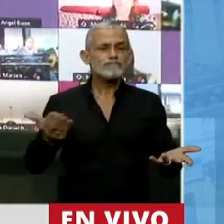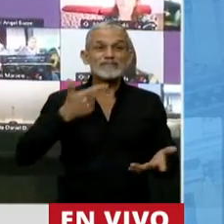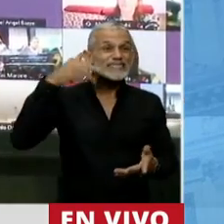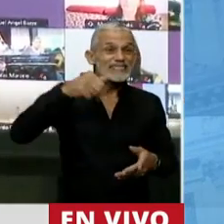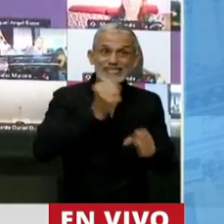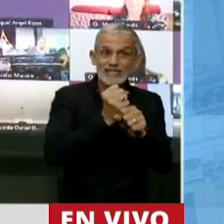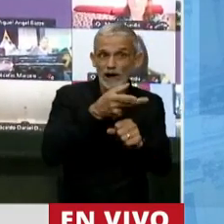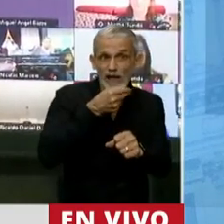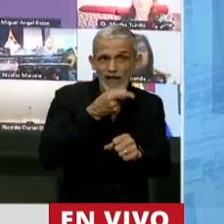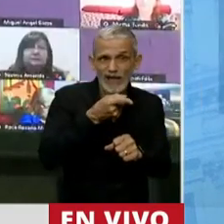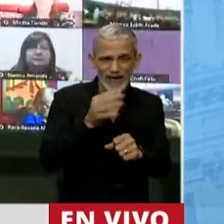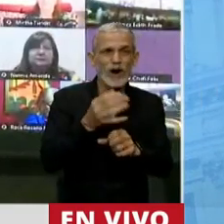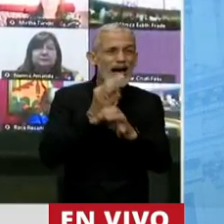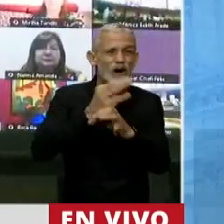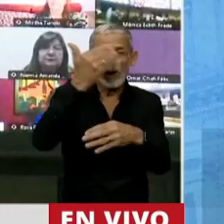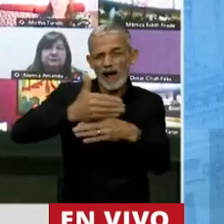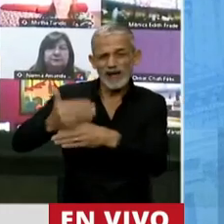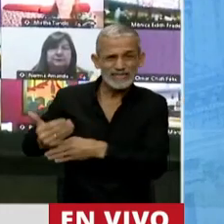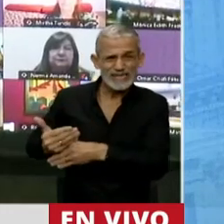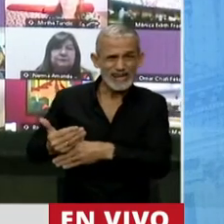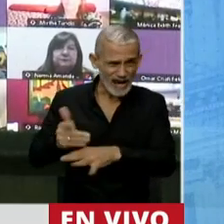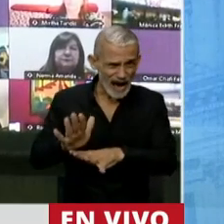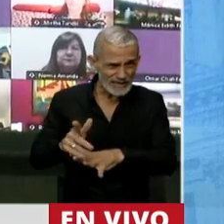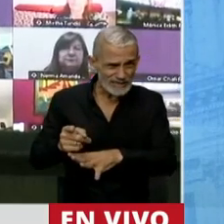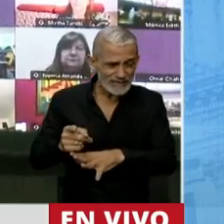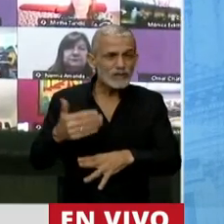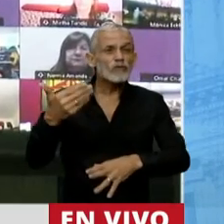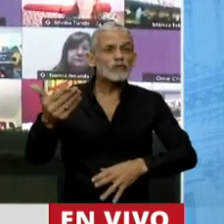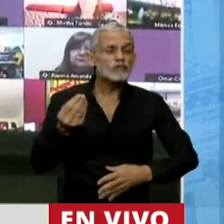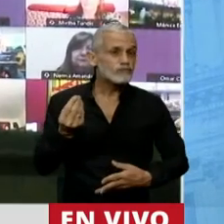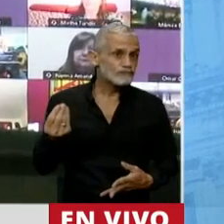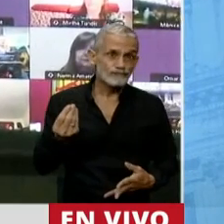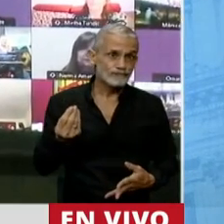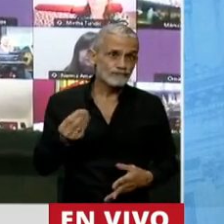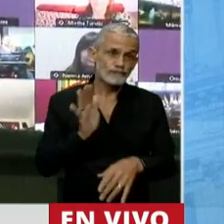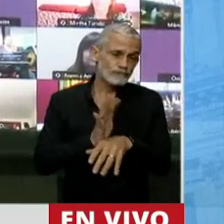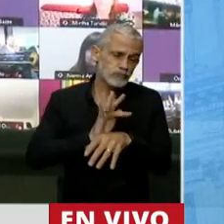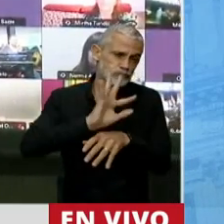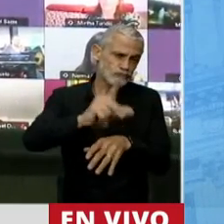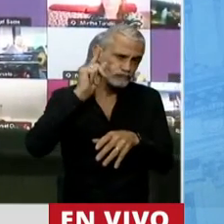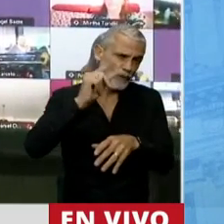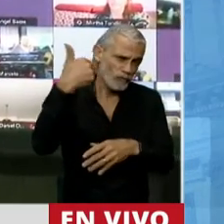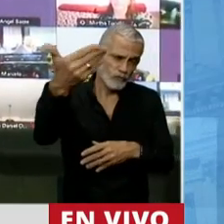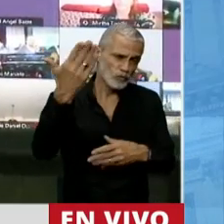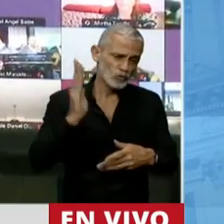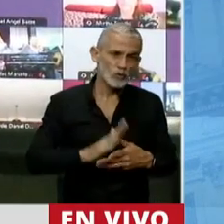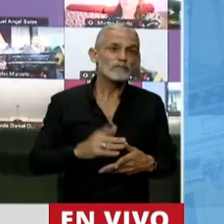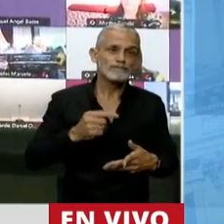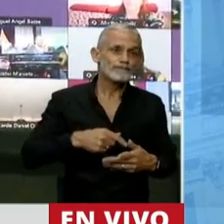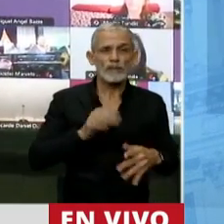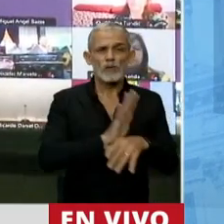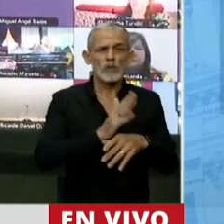sin trabajo y con las escuelas cerradas, nos están robando el futuro. Y están